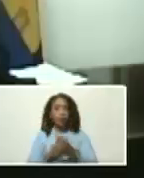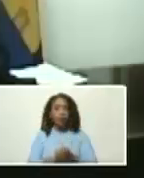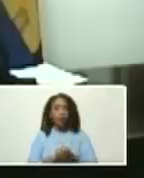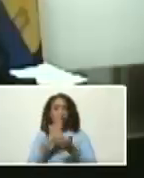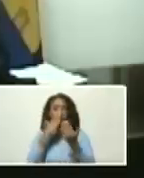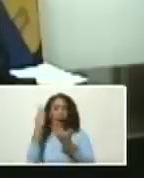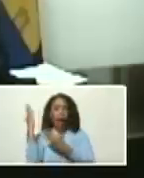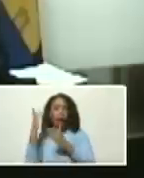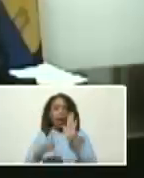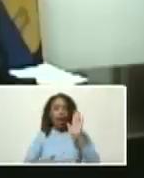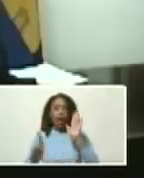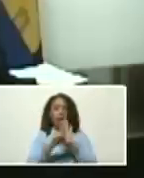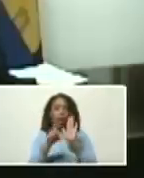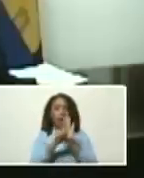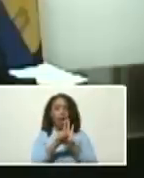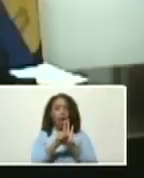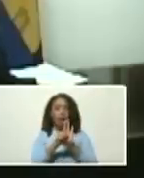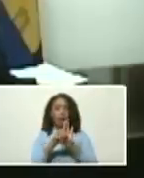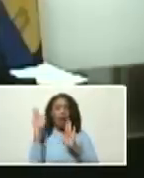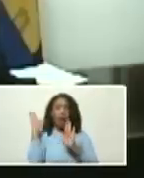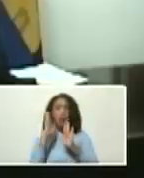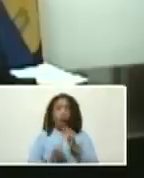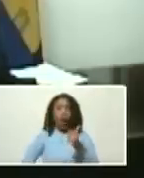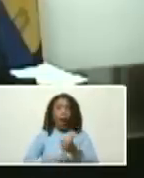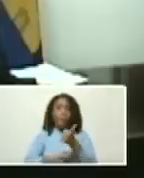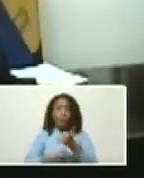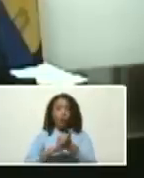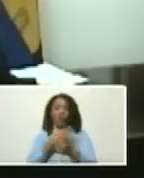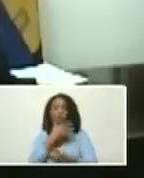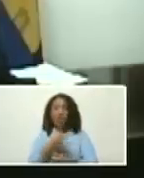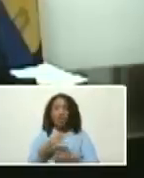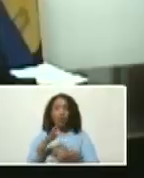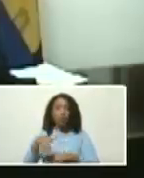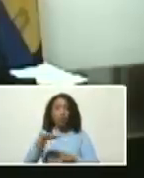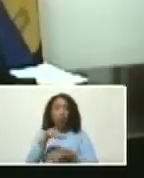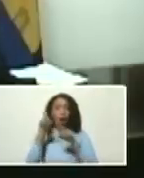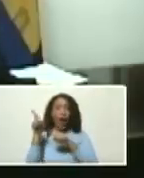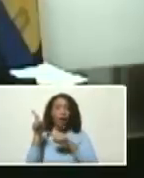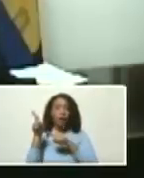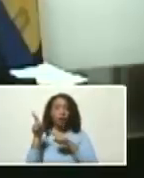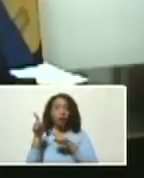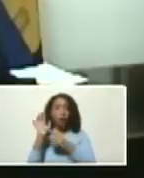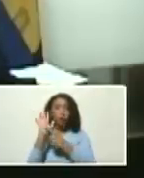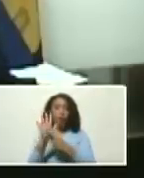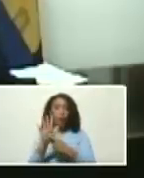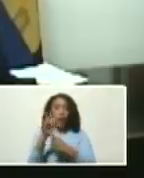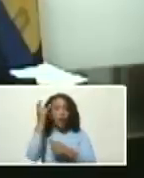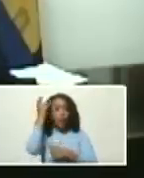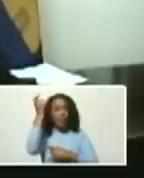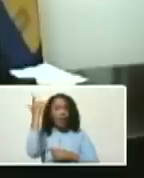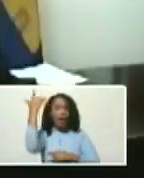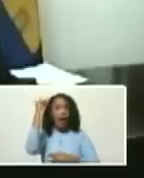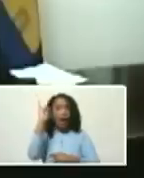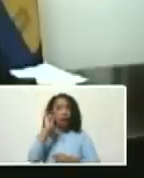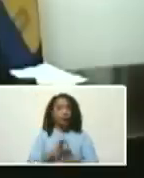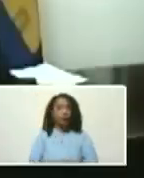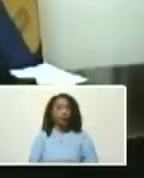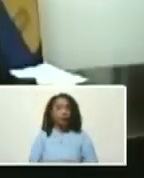ley presidente bueno viene a facilitar todos estos planteamientos estas ideas que se tienen